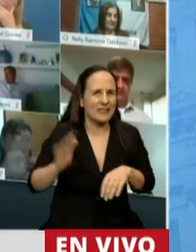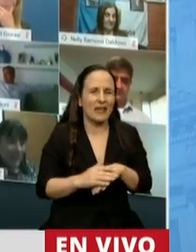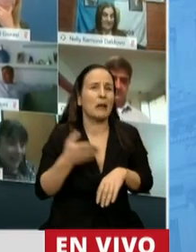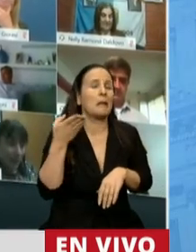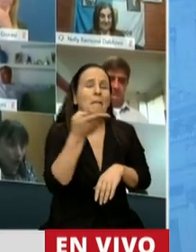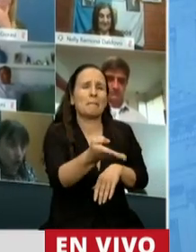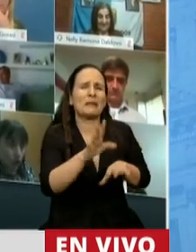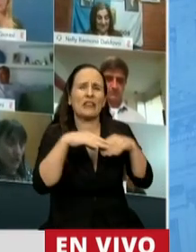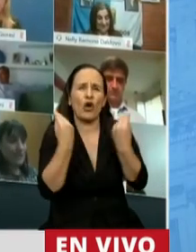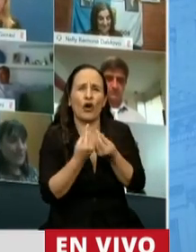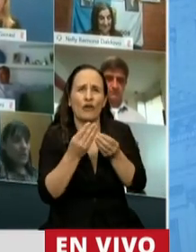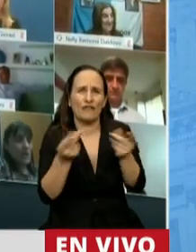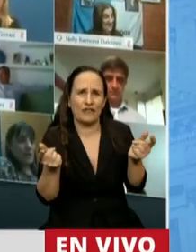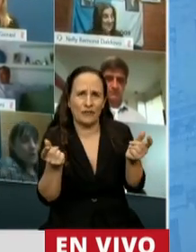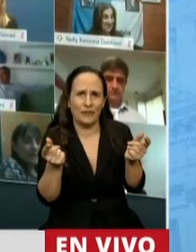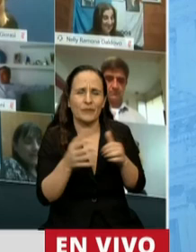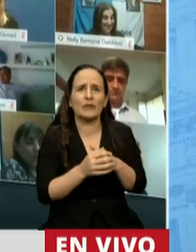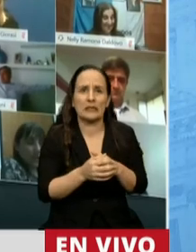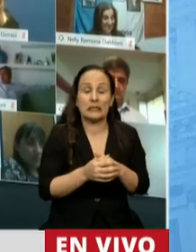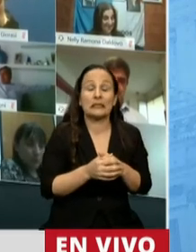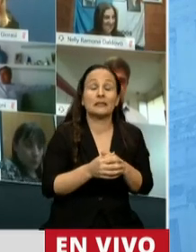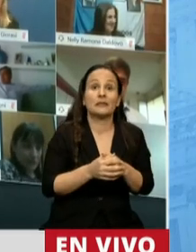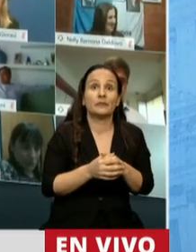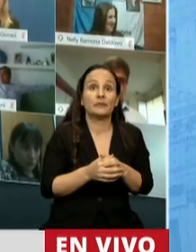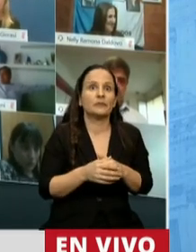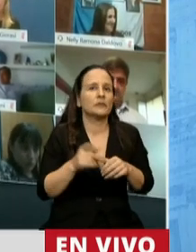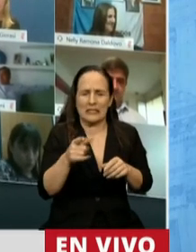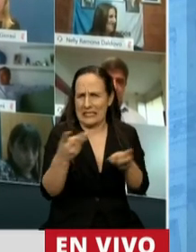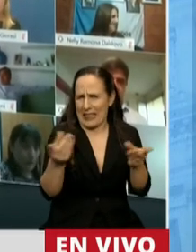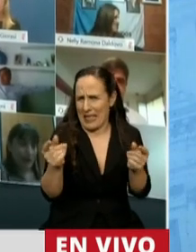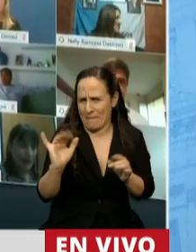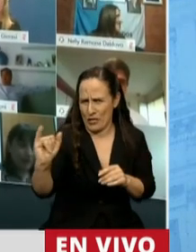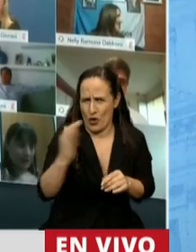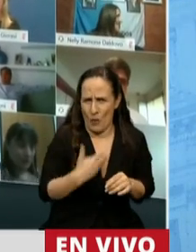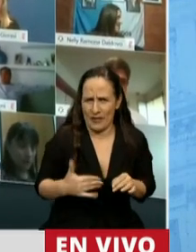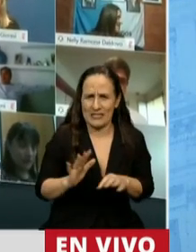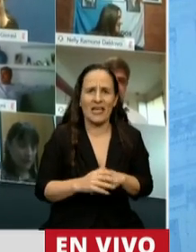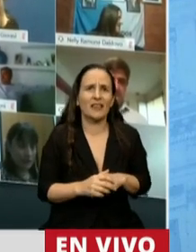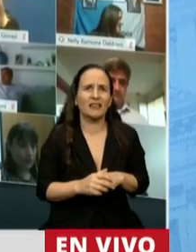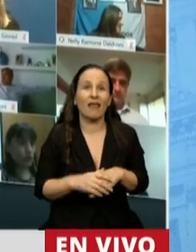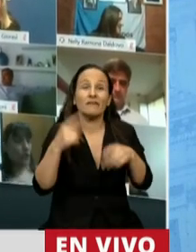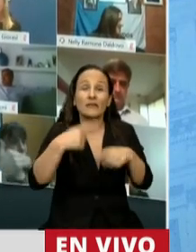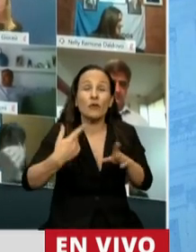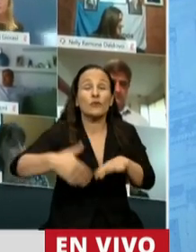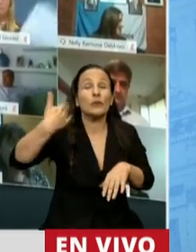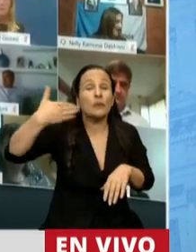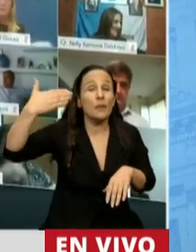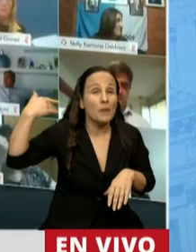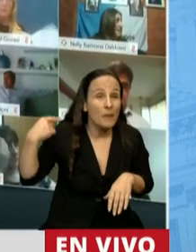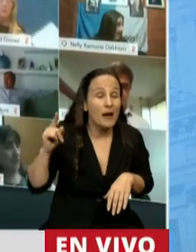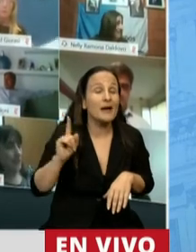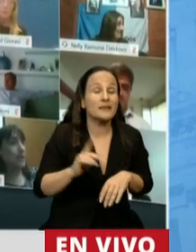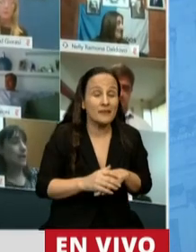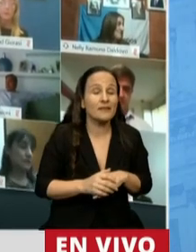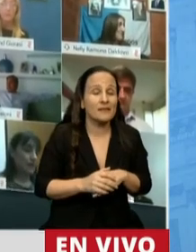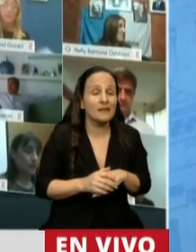no recorrerlo. Ese horizonte... Ahí termino, señor presidente. Ese horizonte que tenemos atrás dando una vuelta de